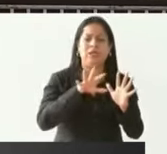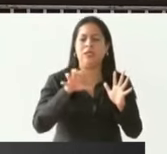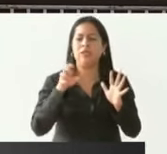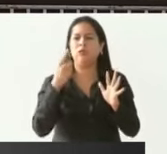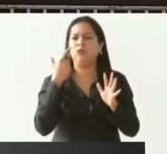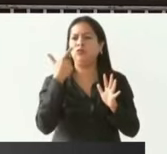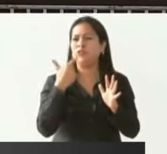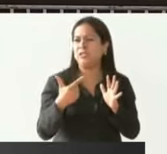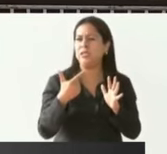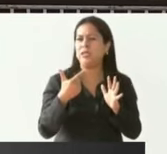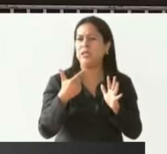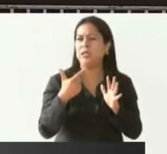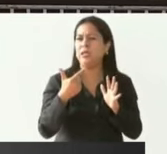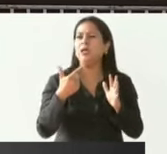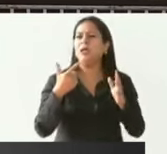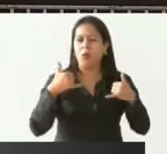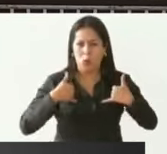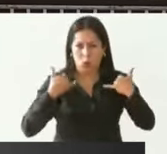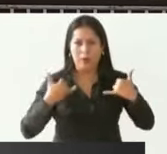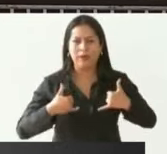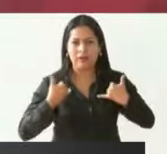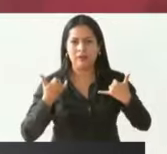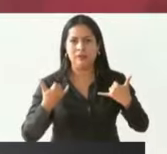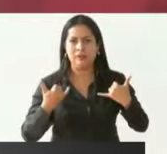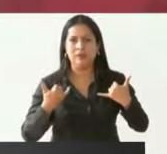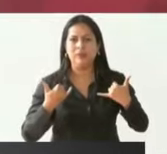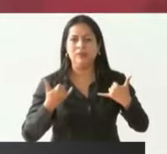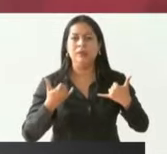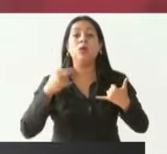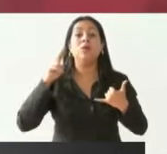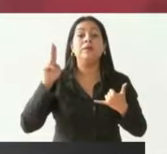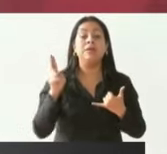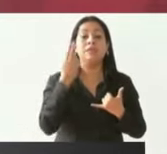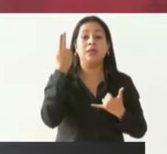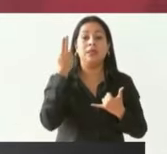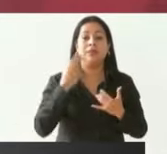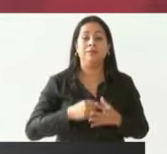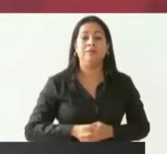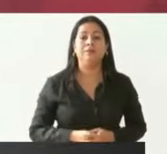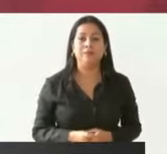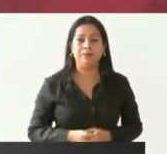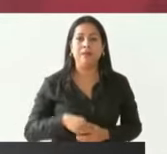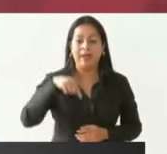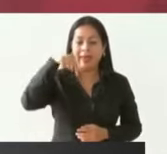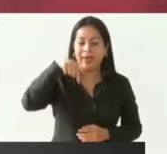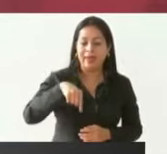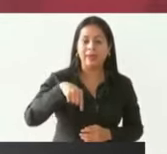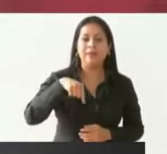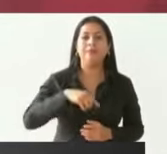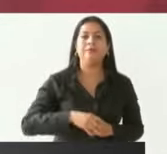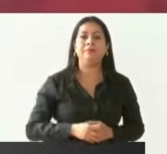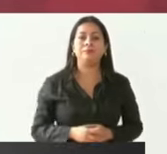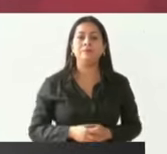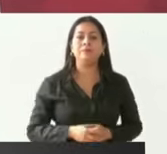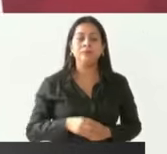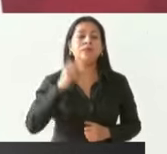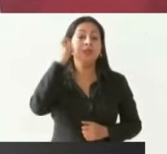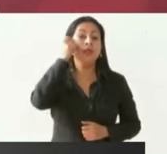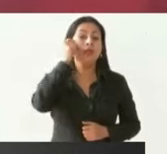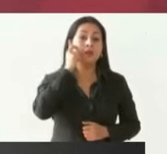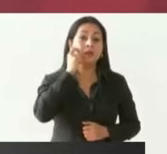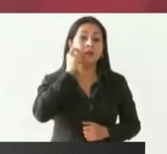becarios de nivel universitario. Aquí en Guerrero